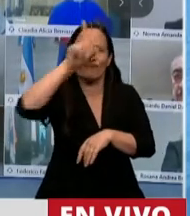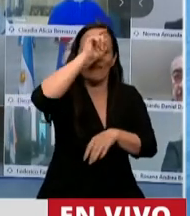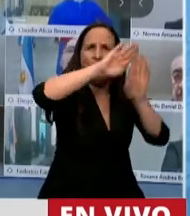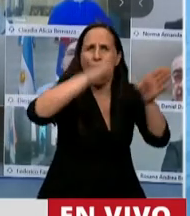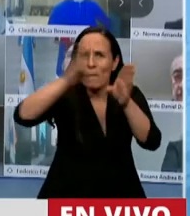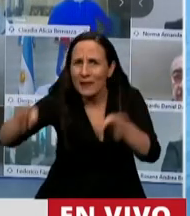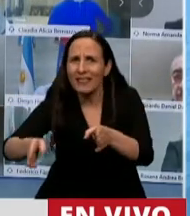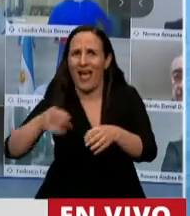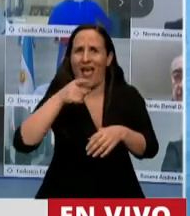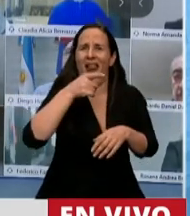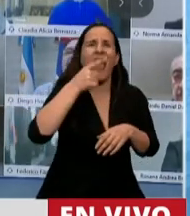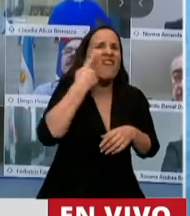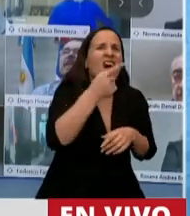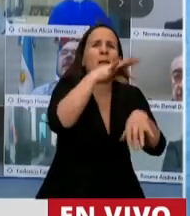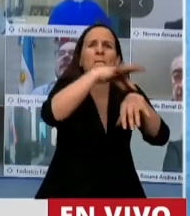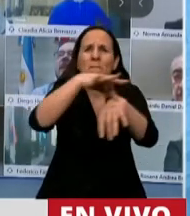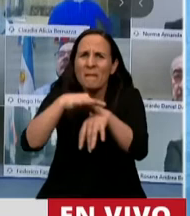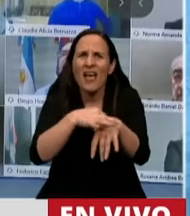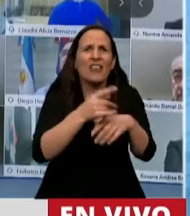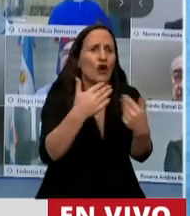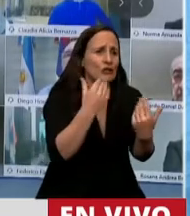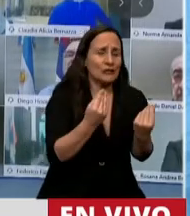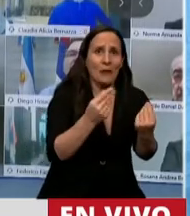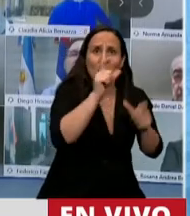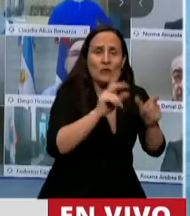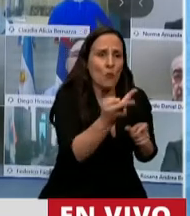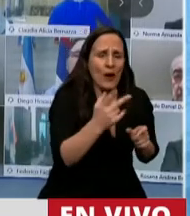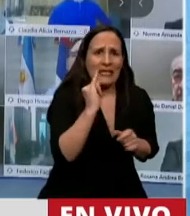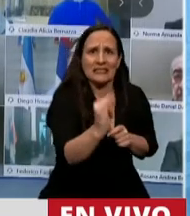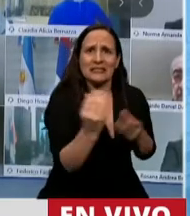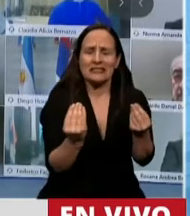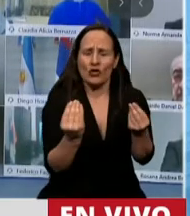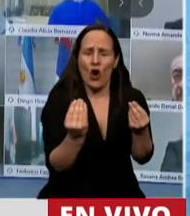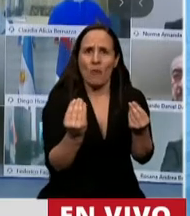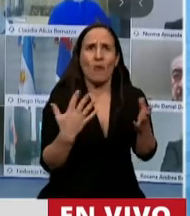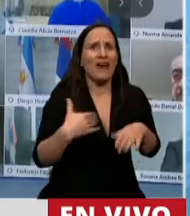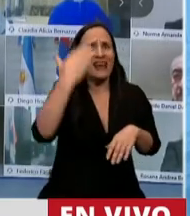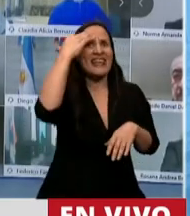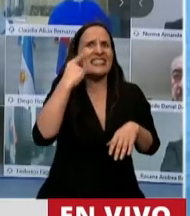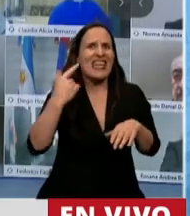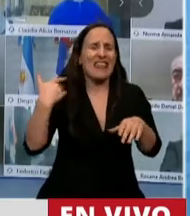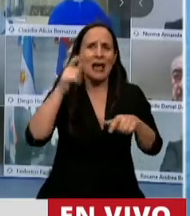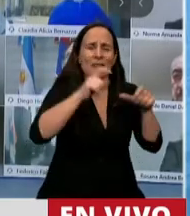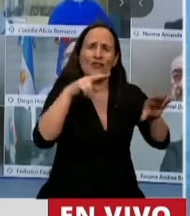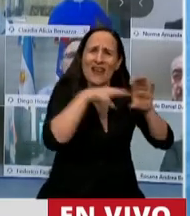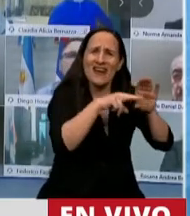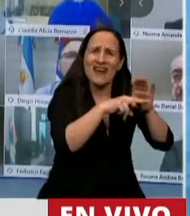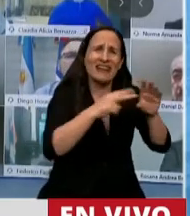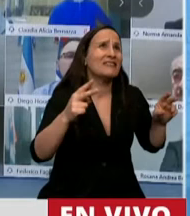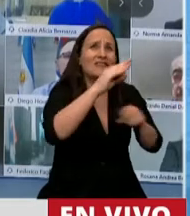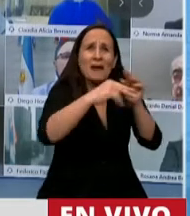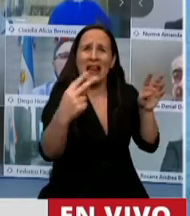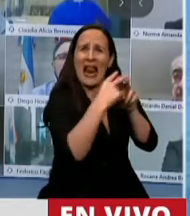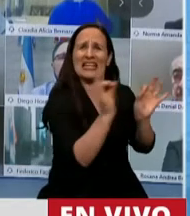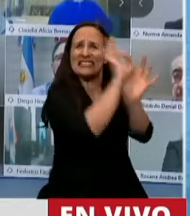Y ven cómo los médicos no saben cómo comunicar las defunciones. Porque hace 15 días que la gente entró y sus familiares no los vieron